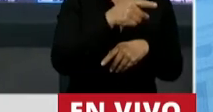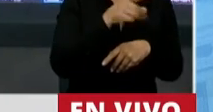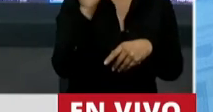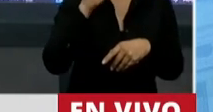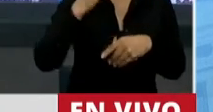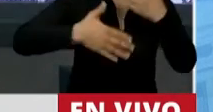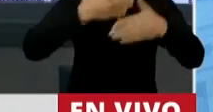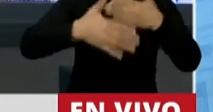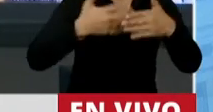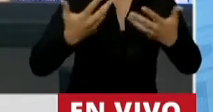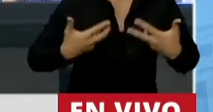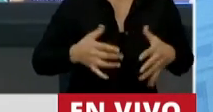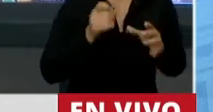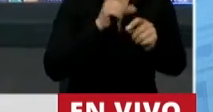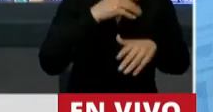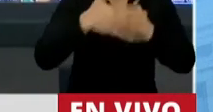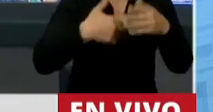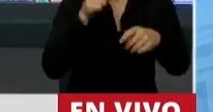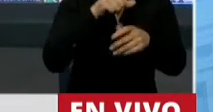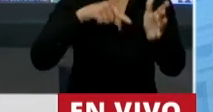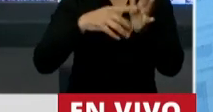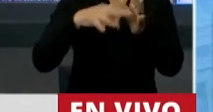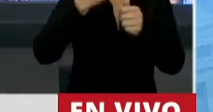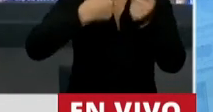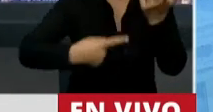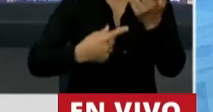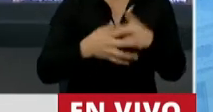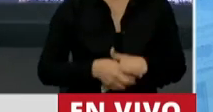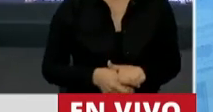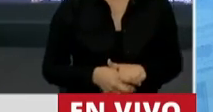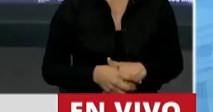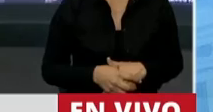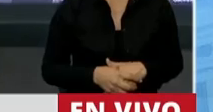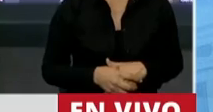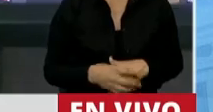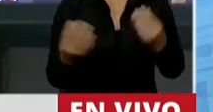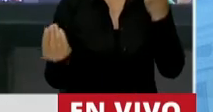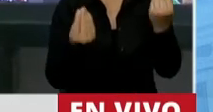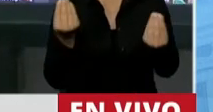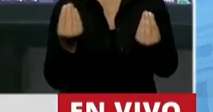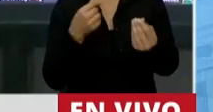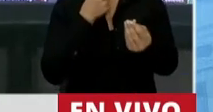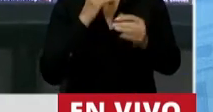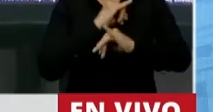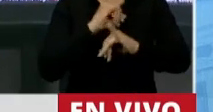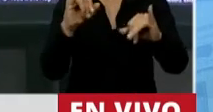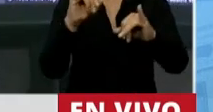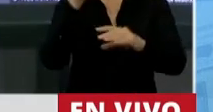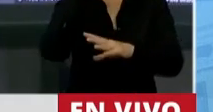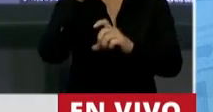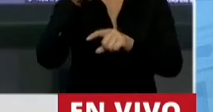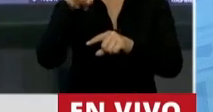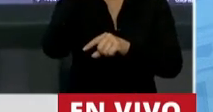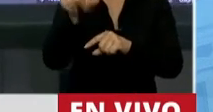normal desarrollo de estas localidades. Lo que sucede, y le quiero recordar al Ministro,